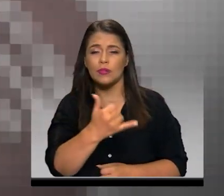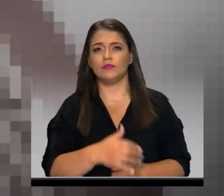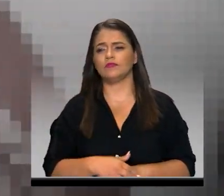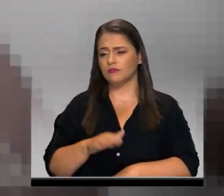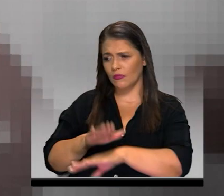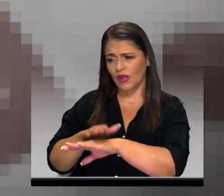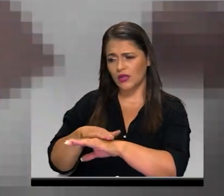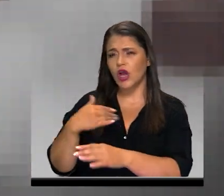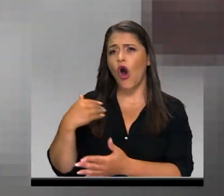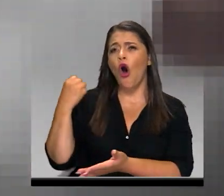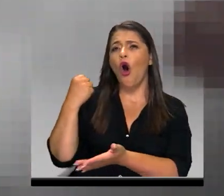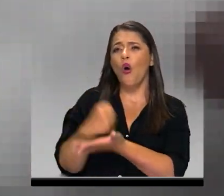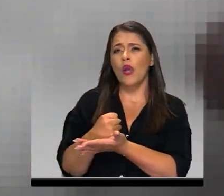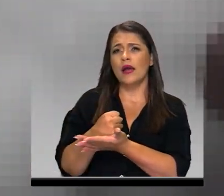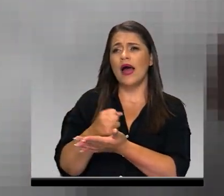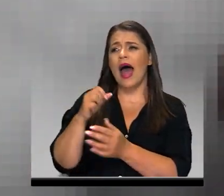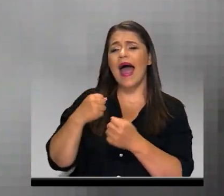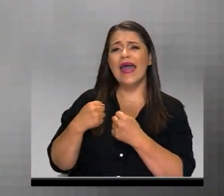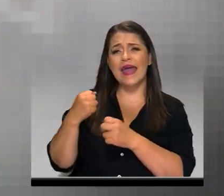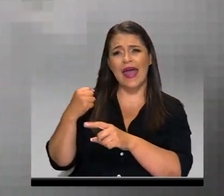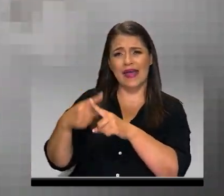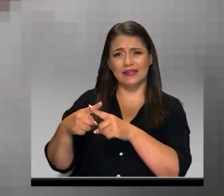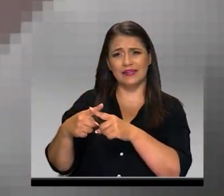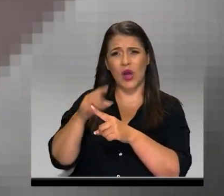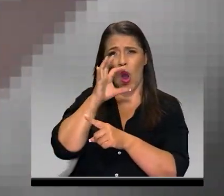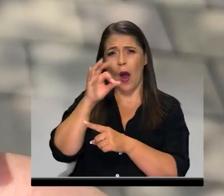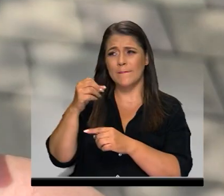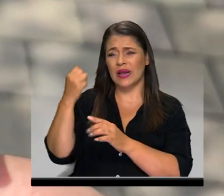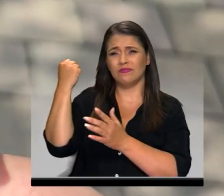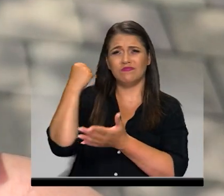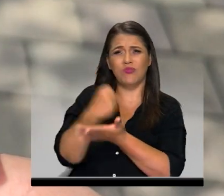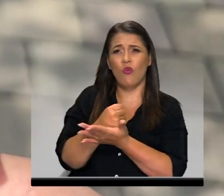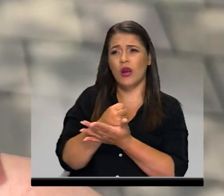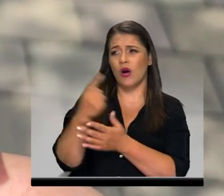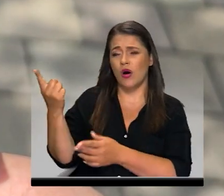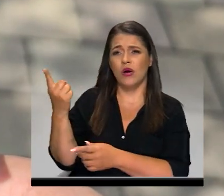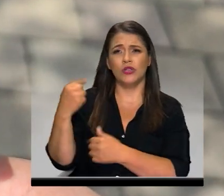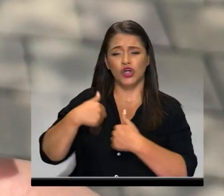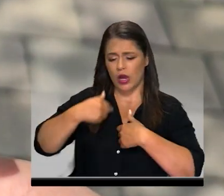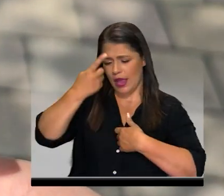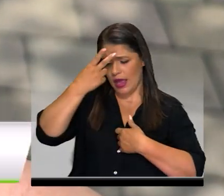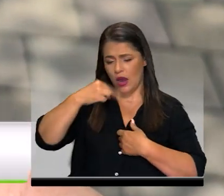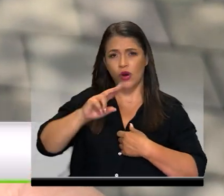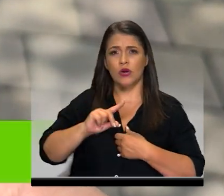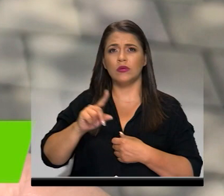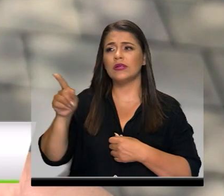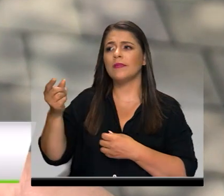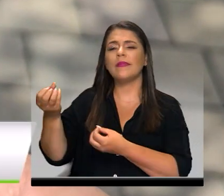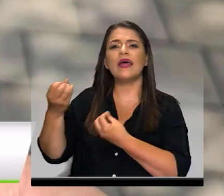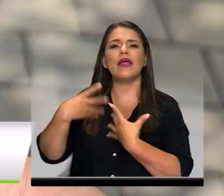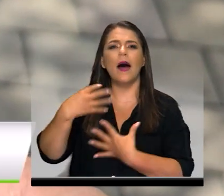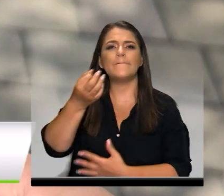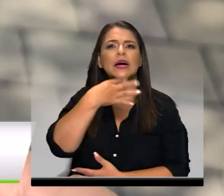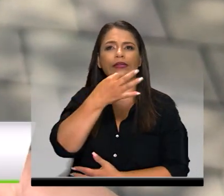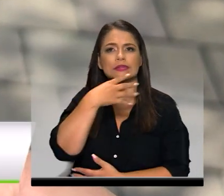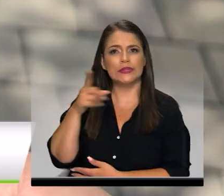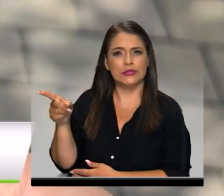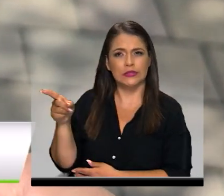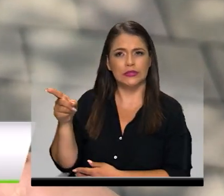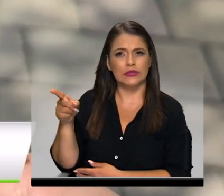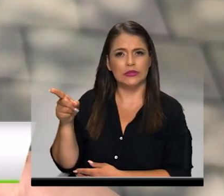afirma, fue obligada por su expareja sentimental para no tener más hijos. Después de tomar las pastilladas, ya